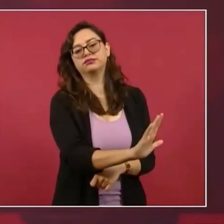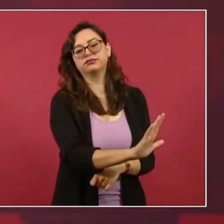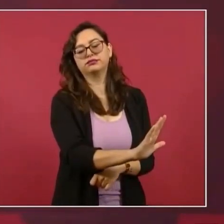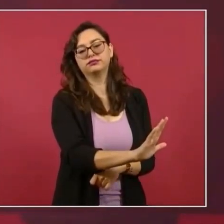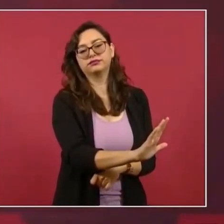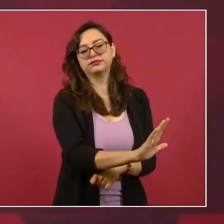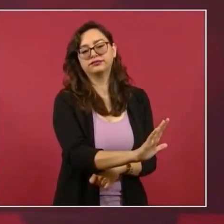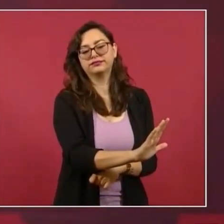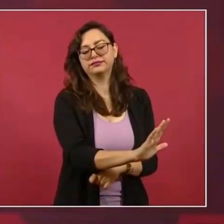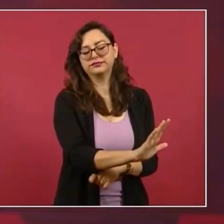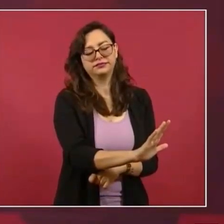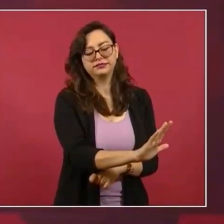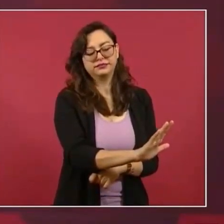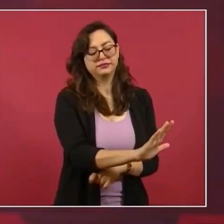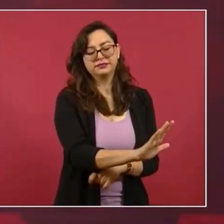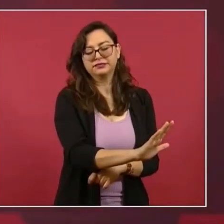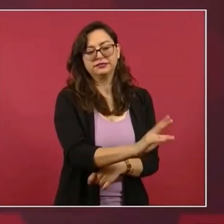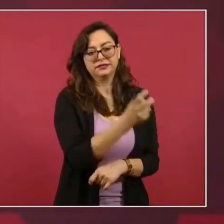lo material